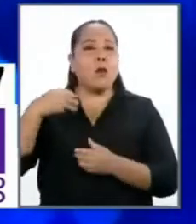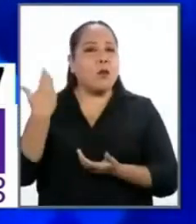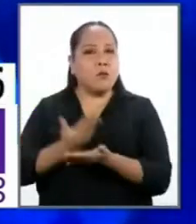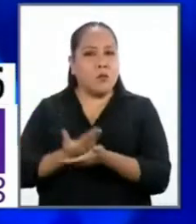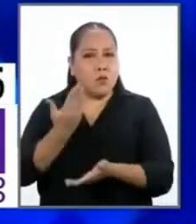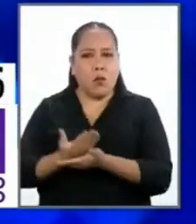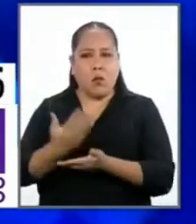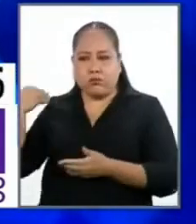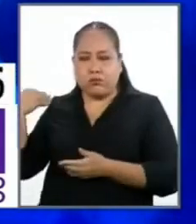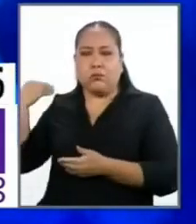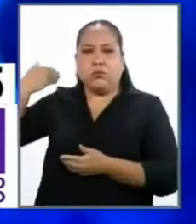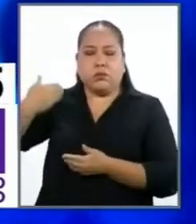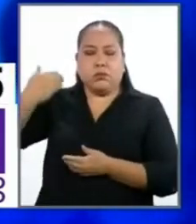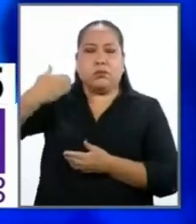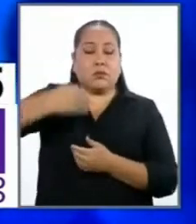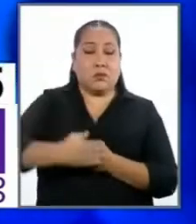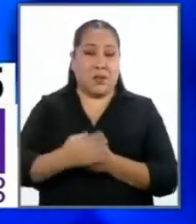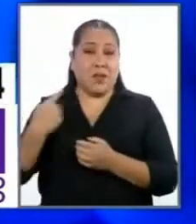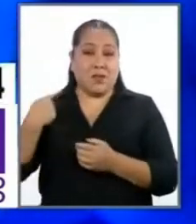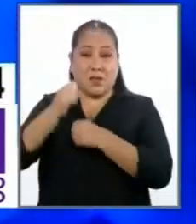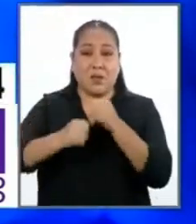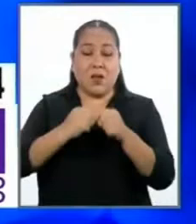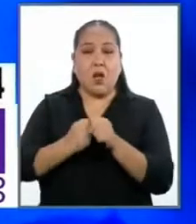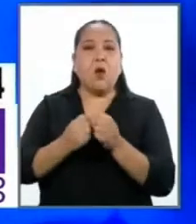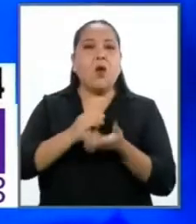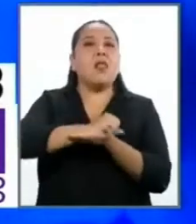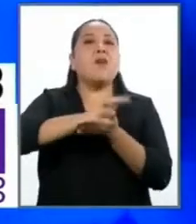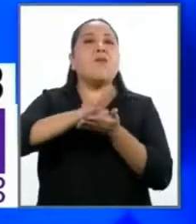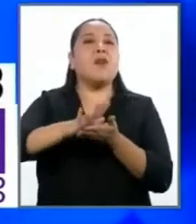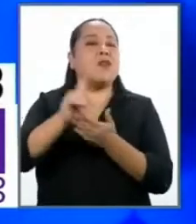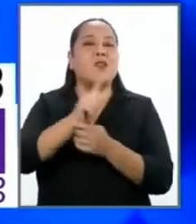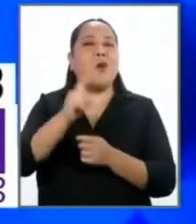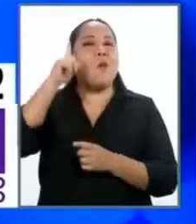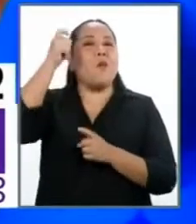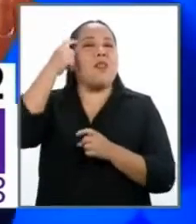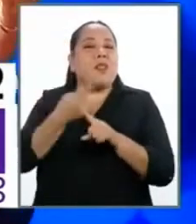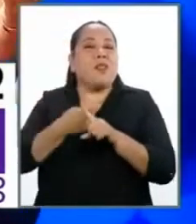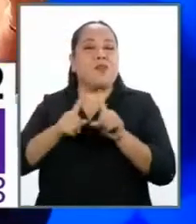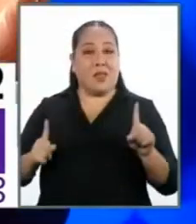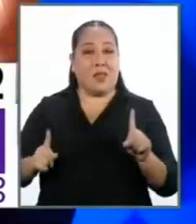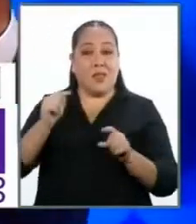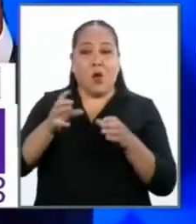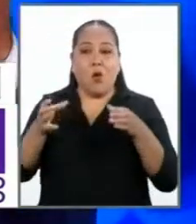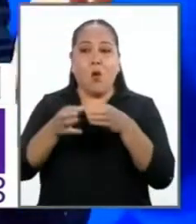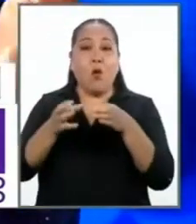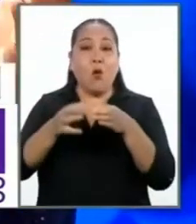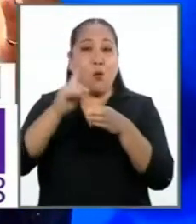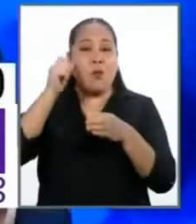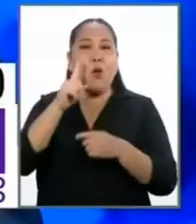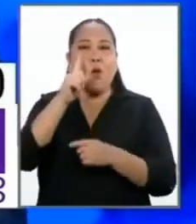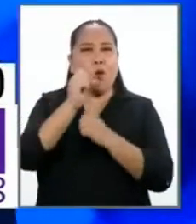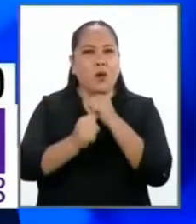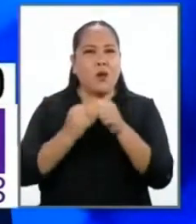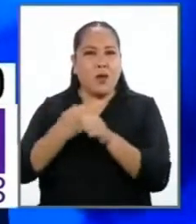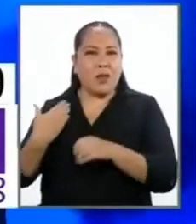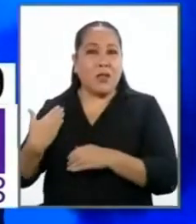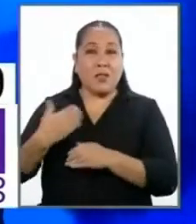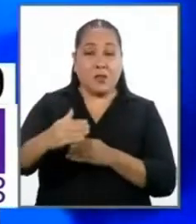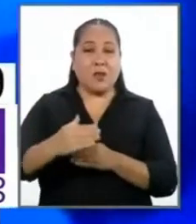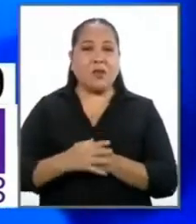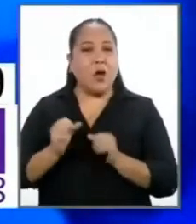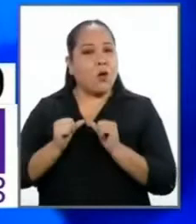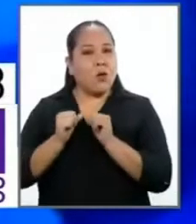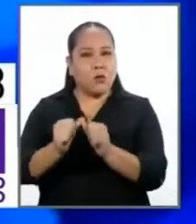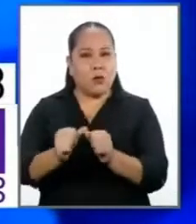en todos estos años no sólo limpieza, sino además hacer política diferente. Una bancada que después de un año ha